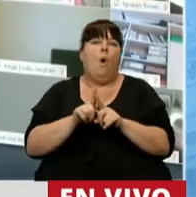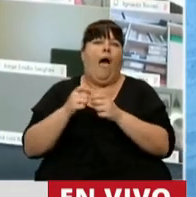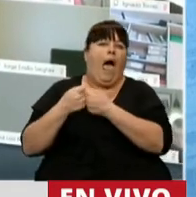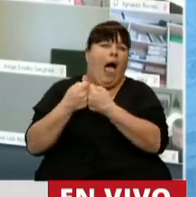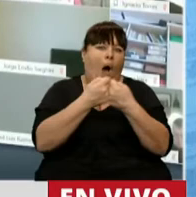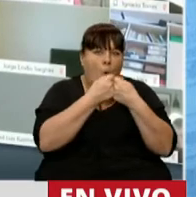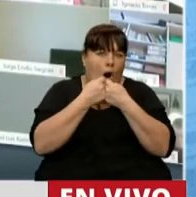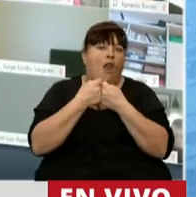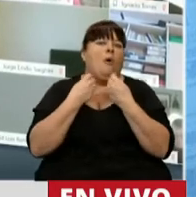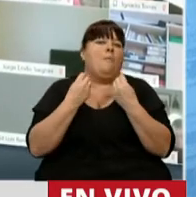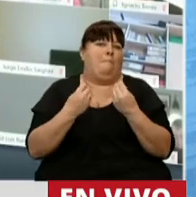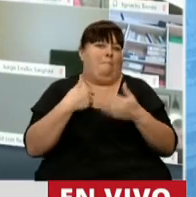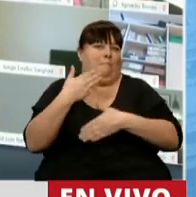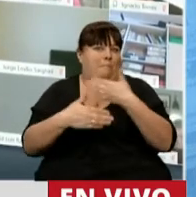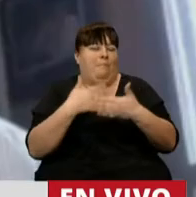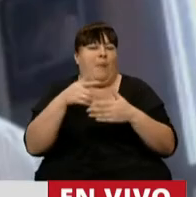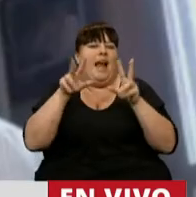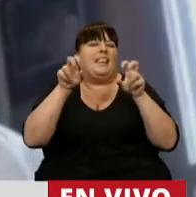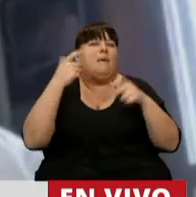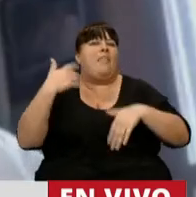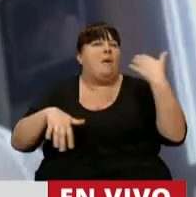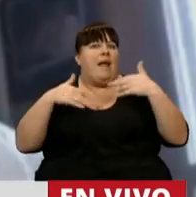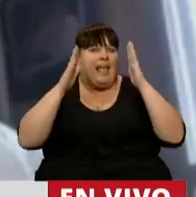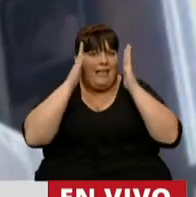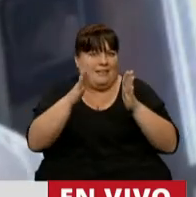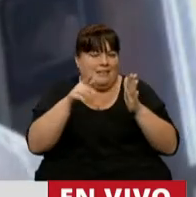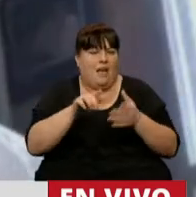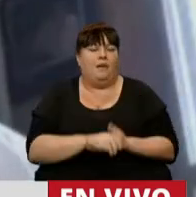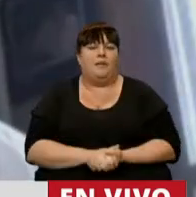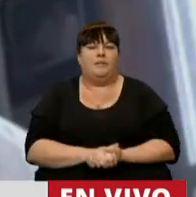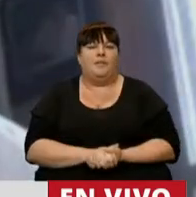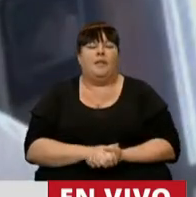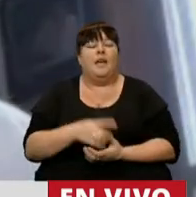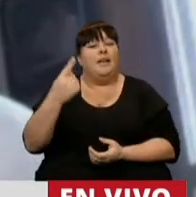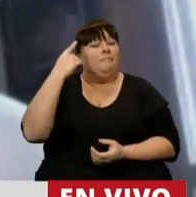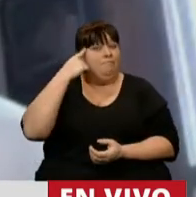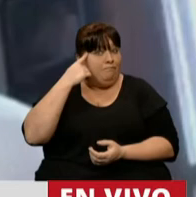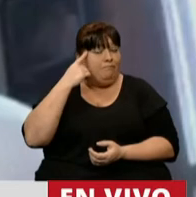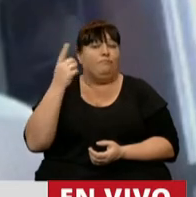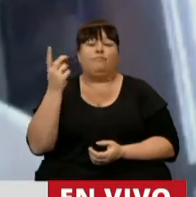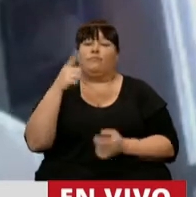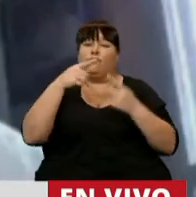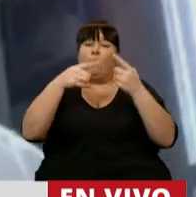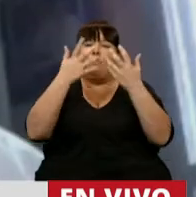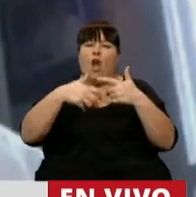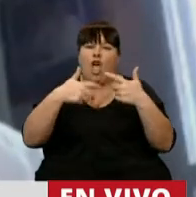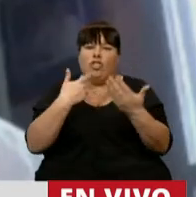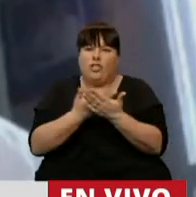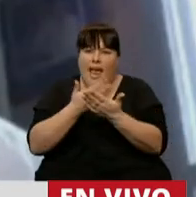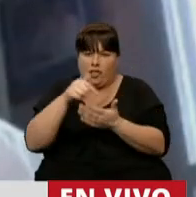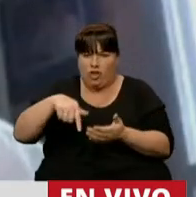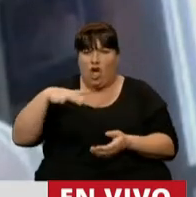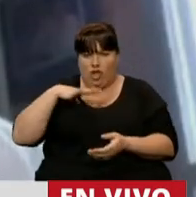de acuerdo por el cual podamos tratar la cuestión de la emergencia y tener en cuenta que todos estos proyectos que están